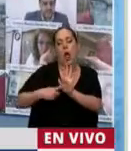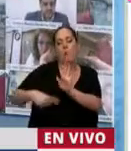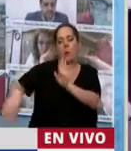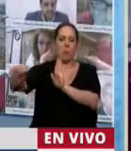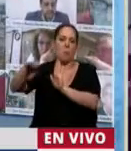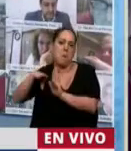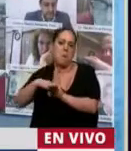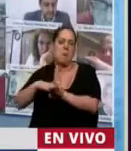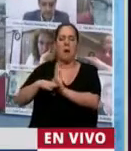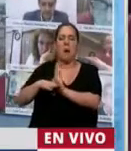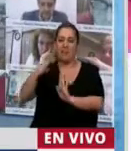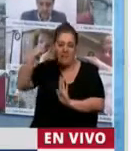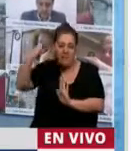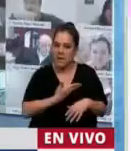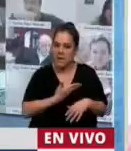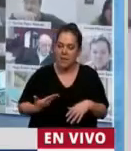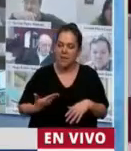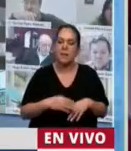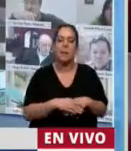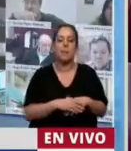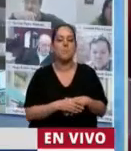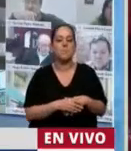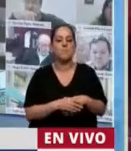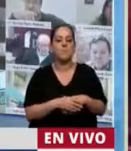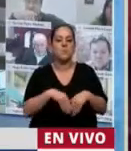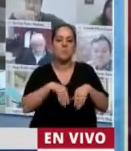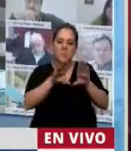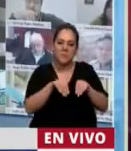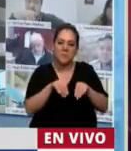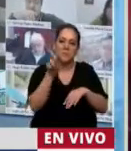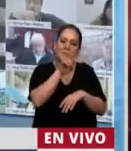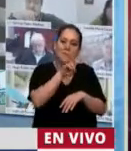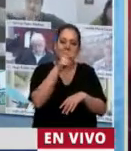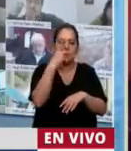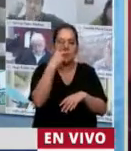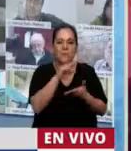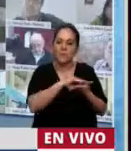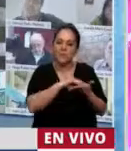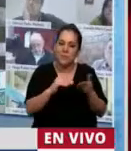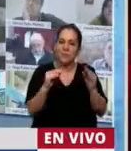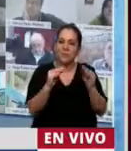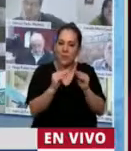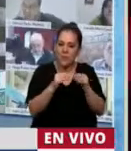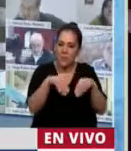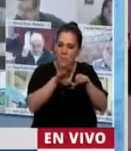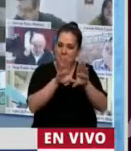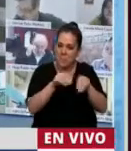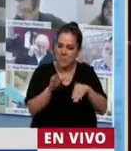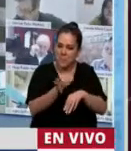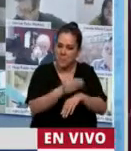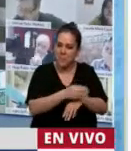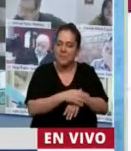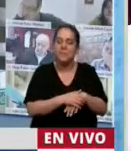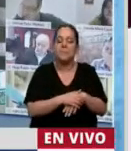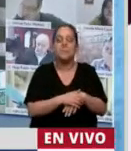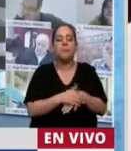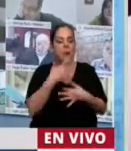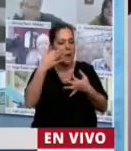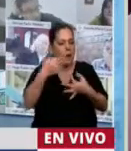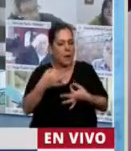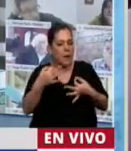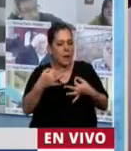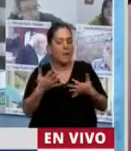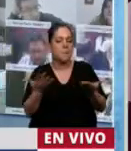Juan, al señor Daniel Paroli, que nos pedía precisamente eso, de que se aprobase lo que venía del